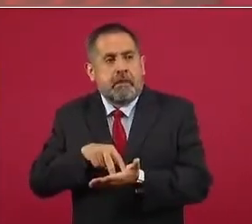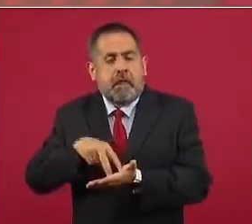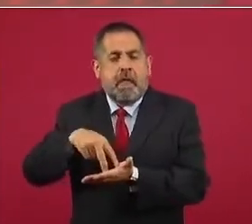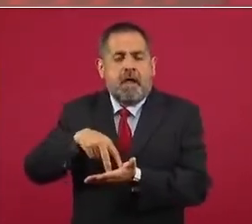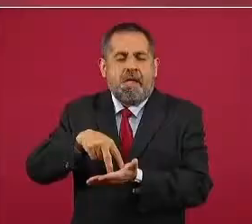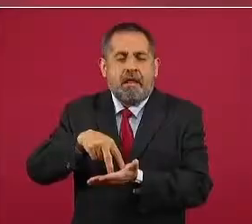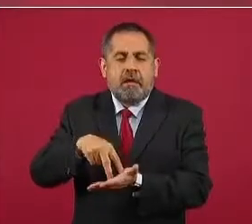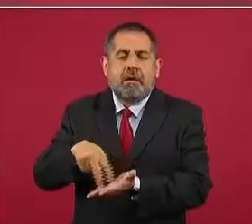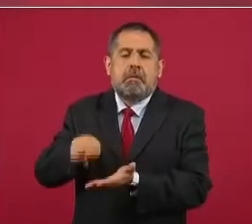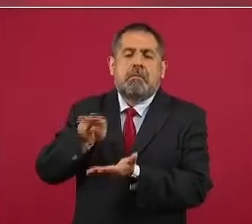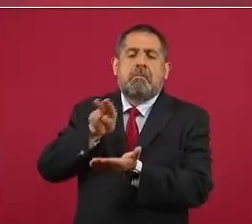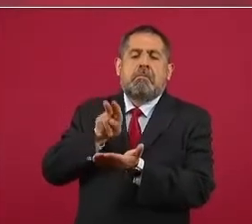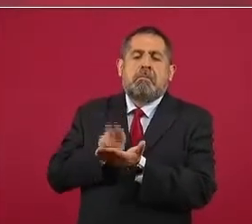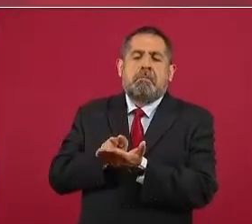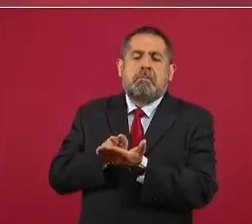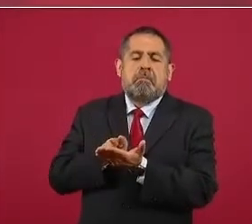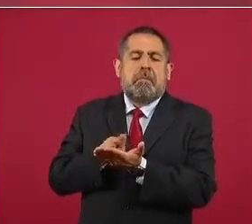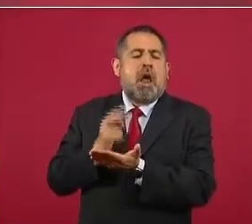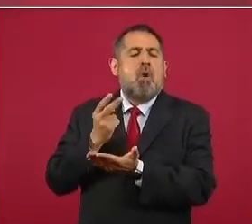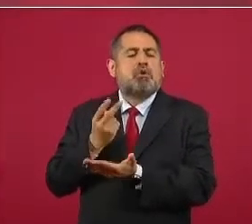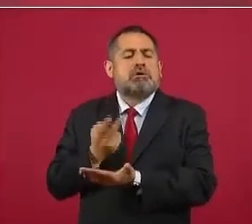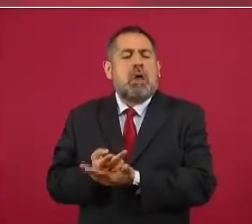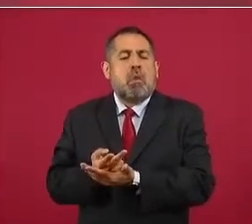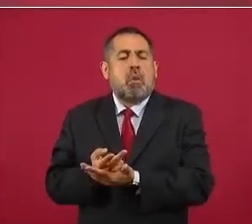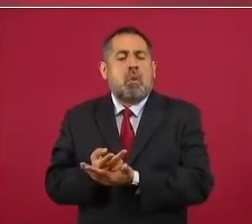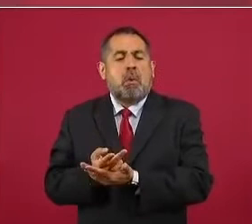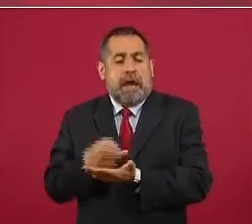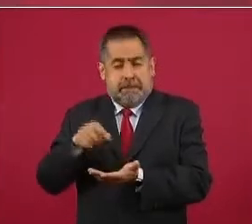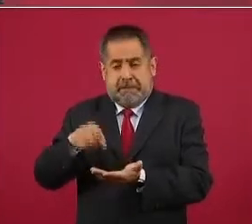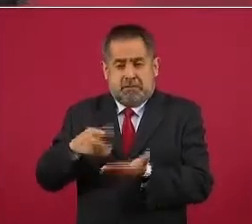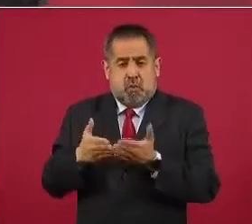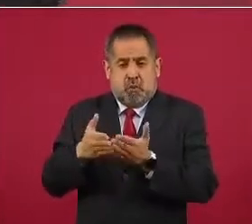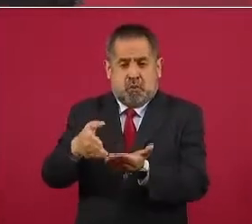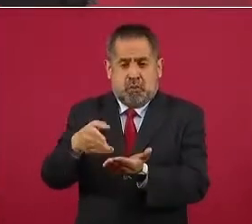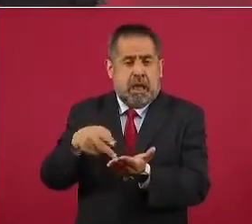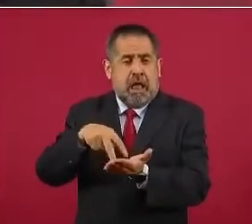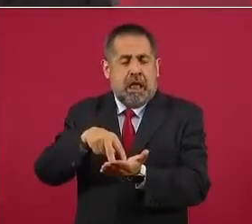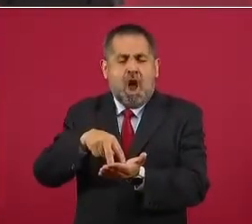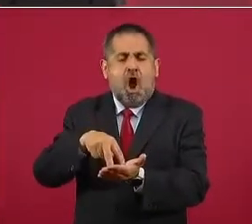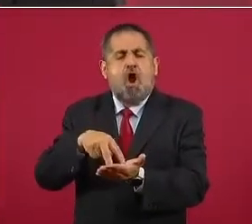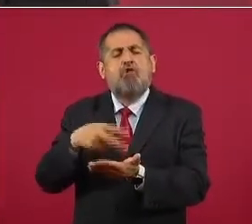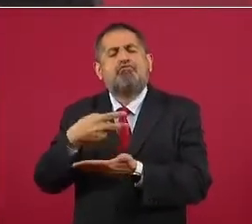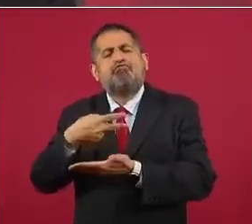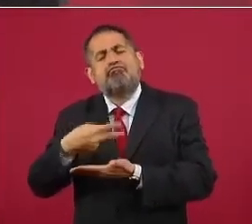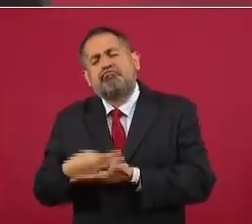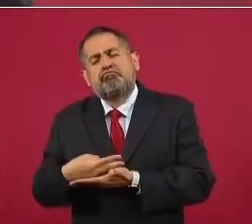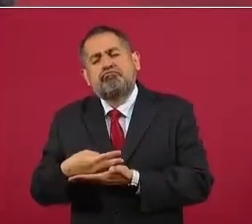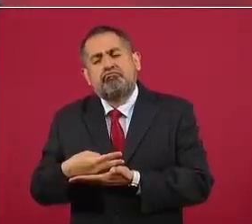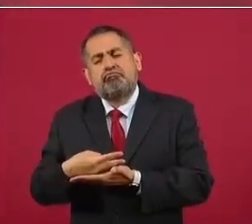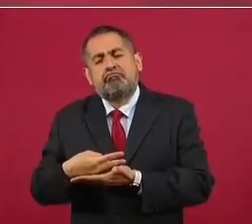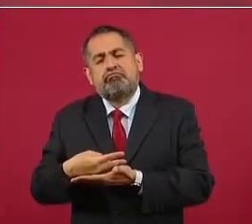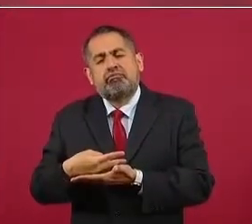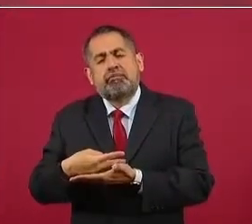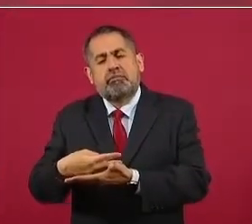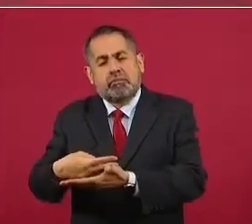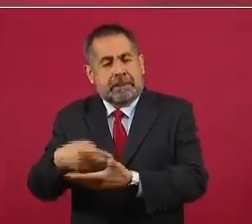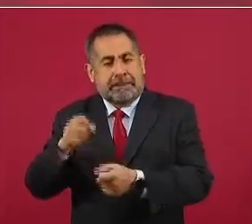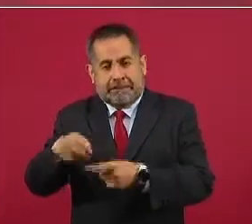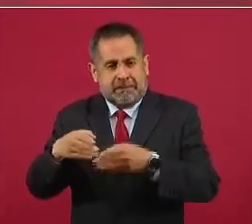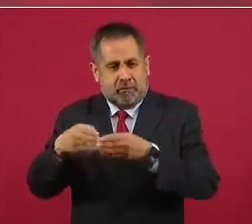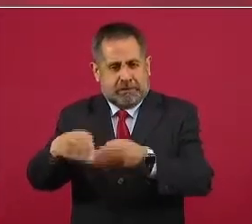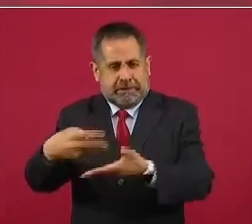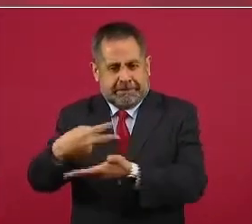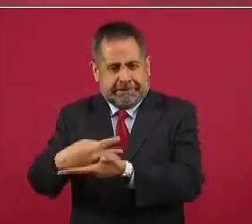en el cayuco, en la canoa, en la lancha, en la embarcación.